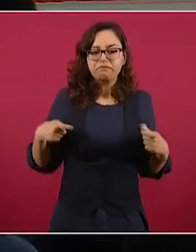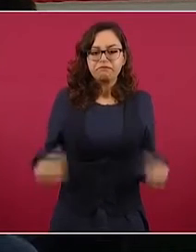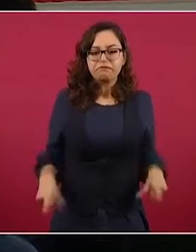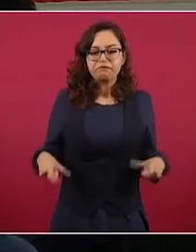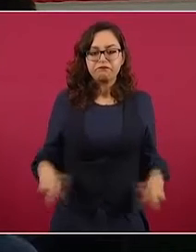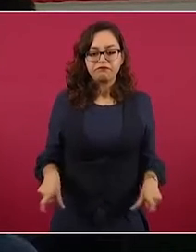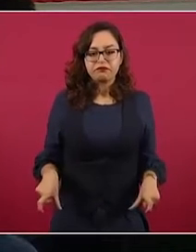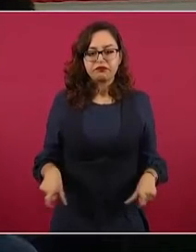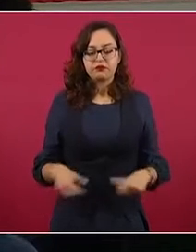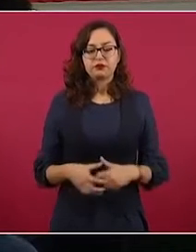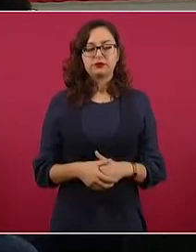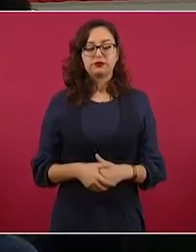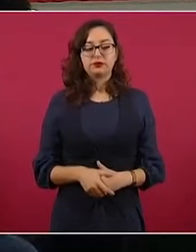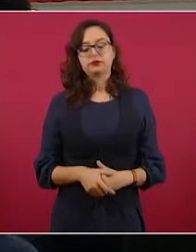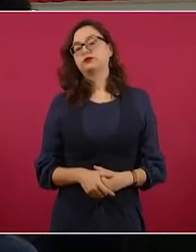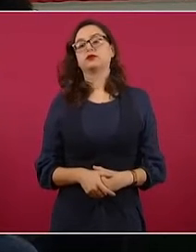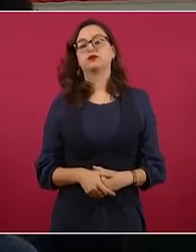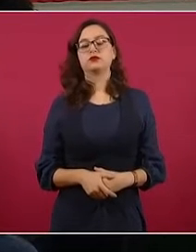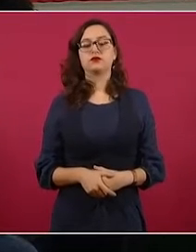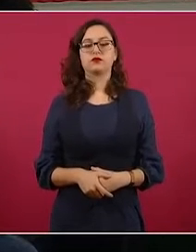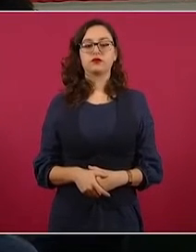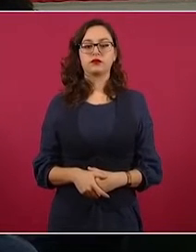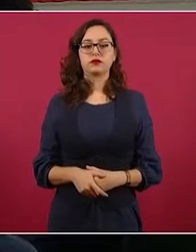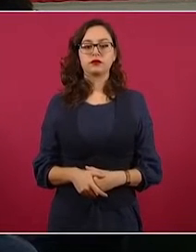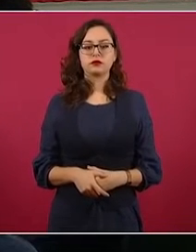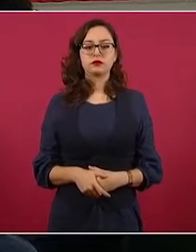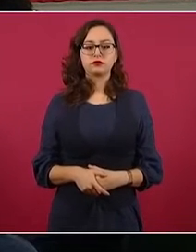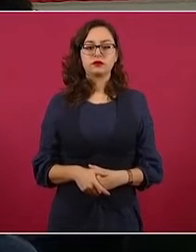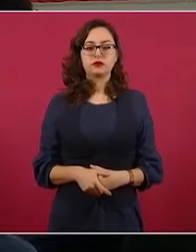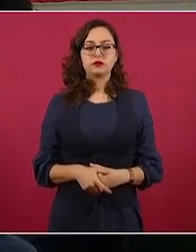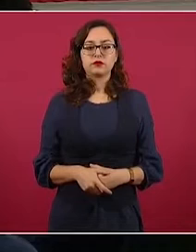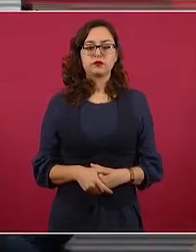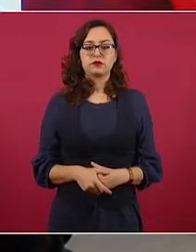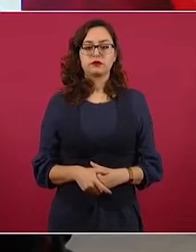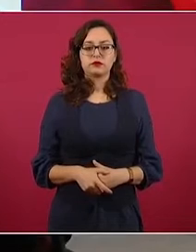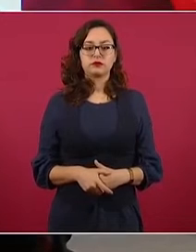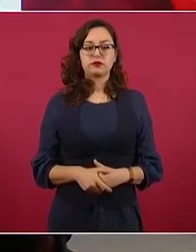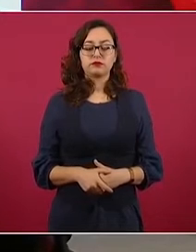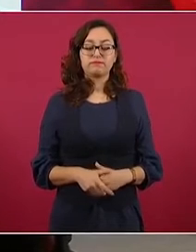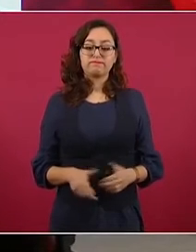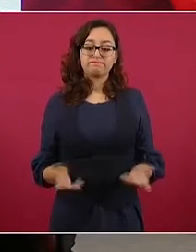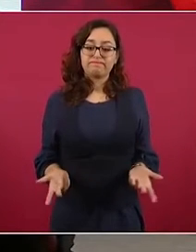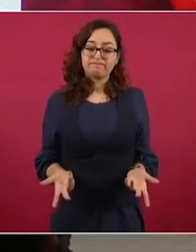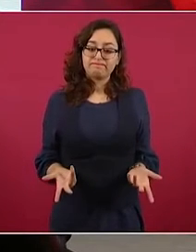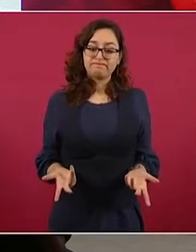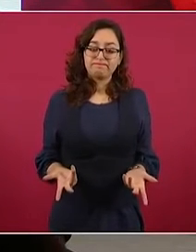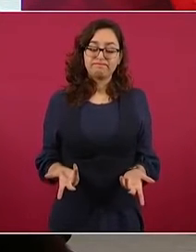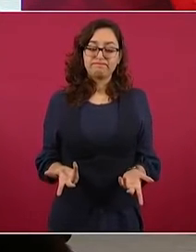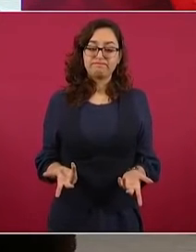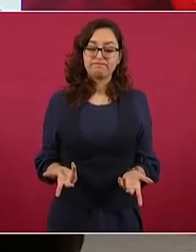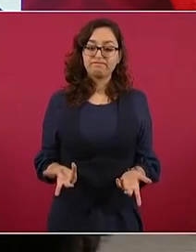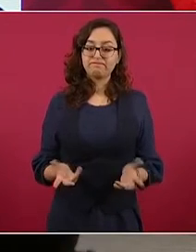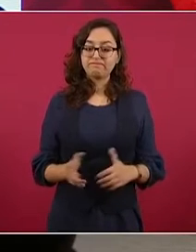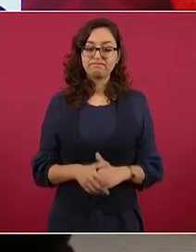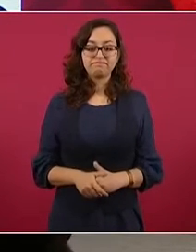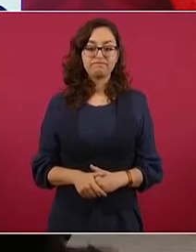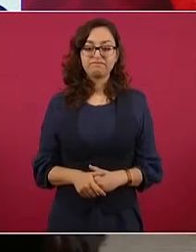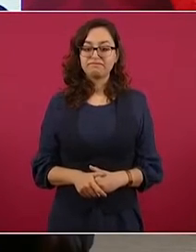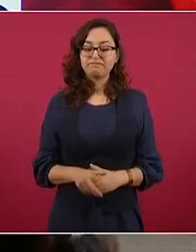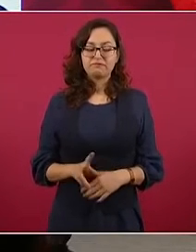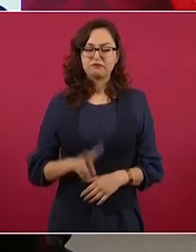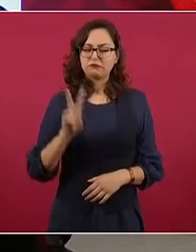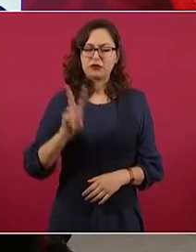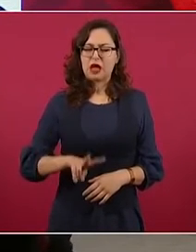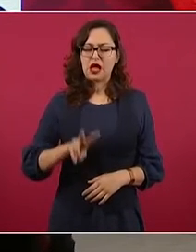Por eso, no con ánimo de